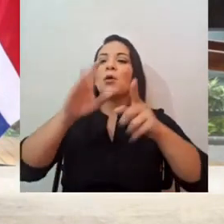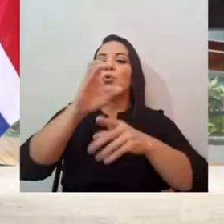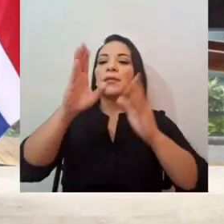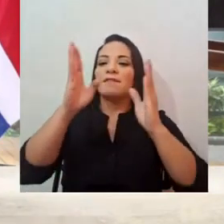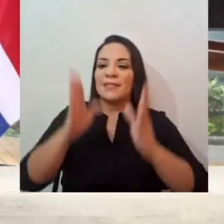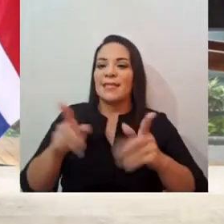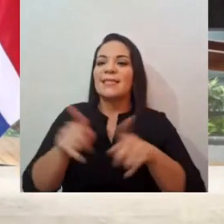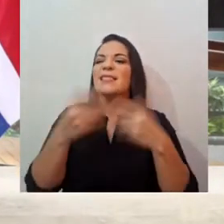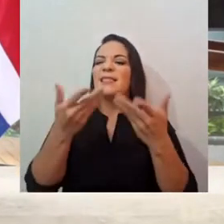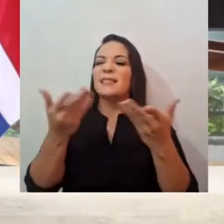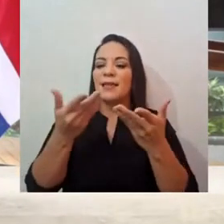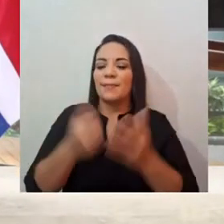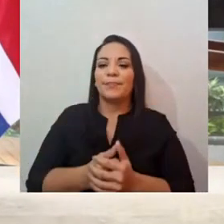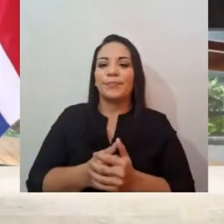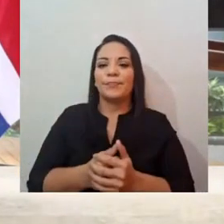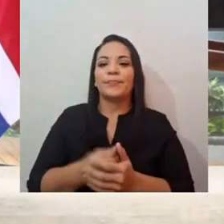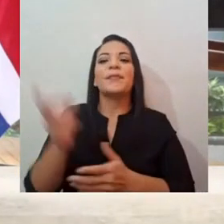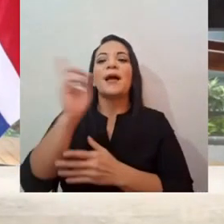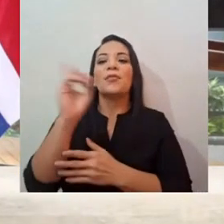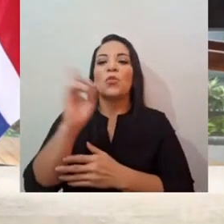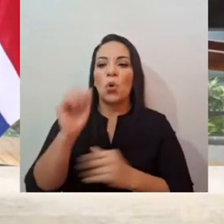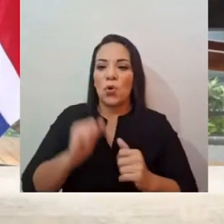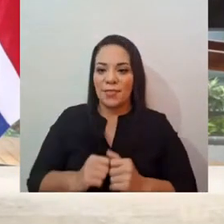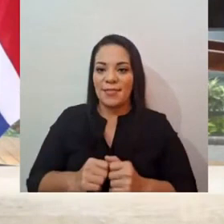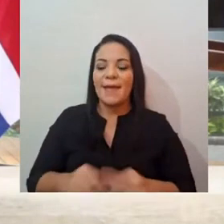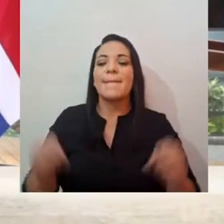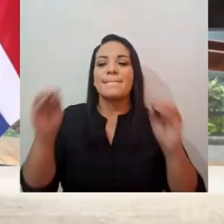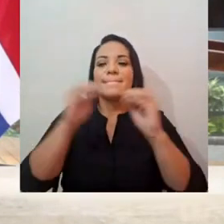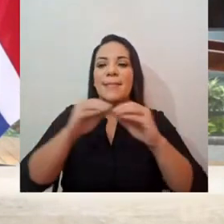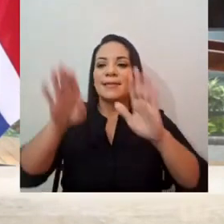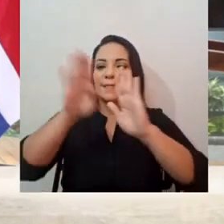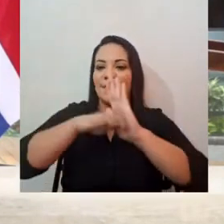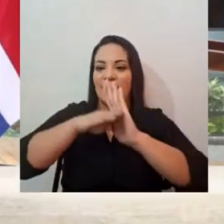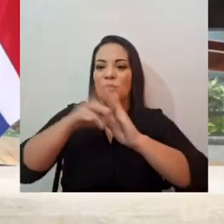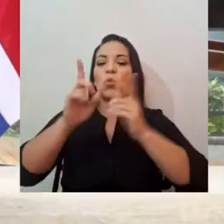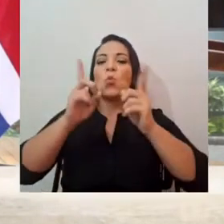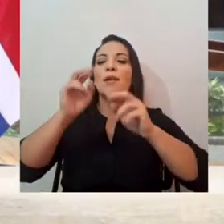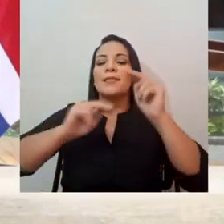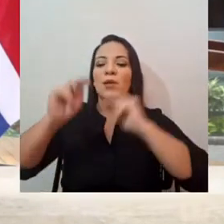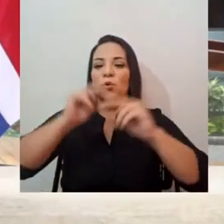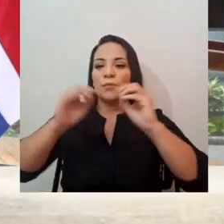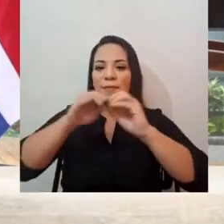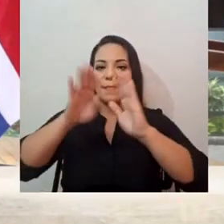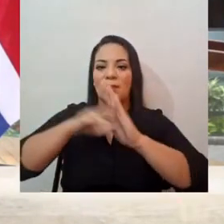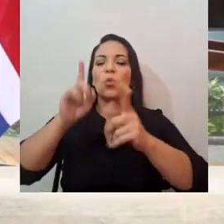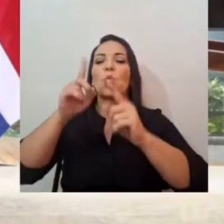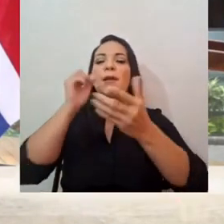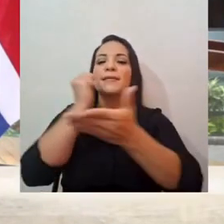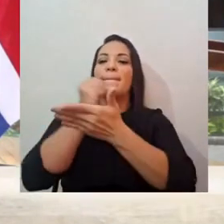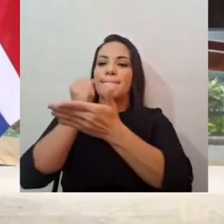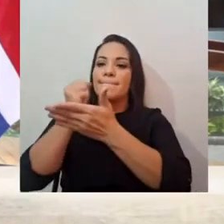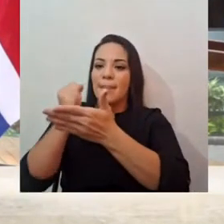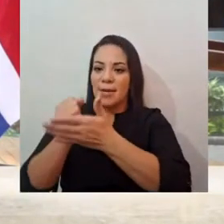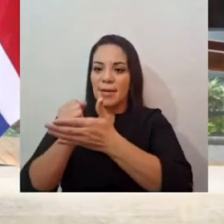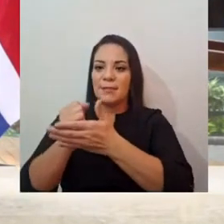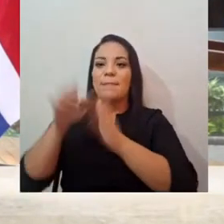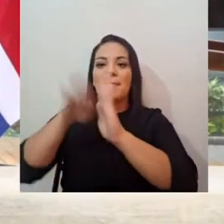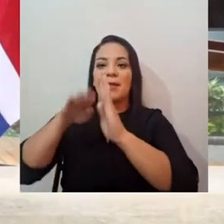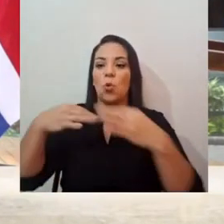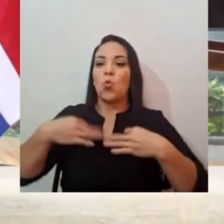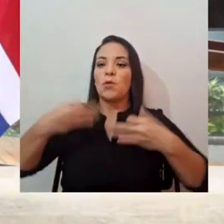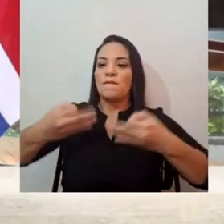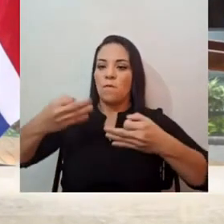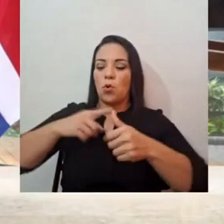también, a dónde están más baratos, en qué comercios y de qué marcas, los uniformes, los